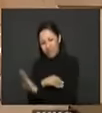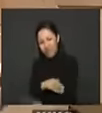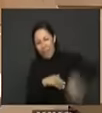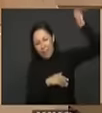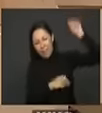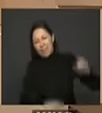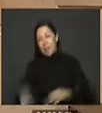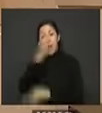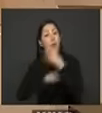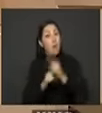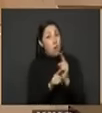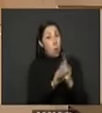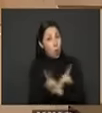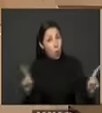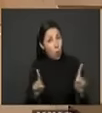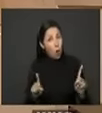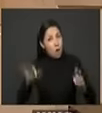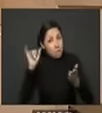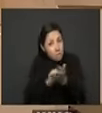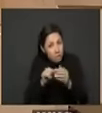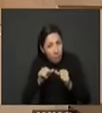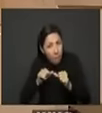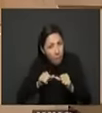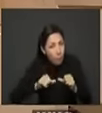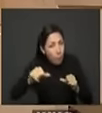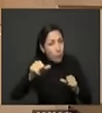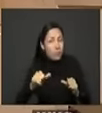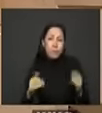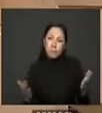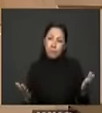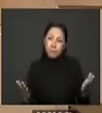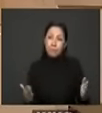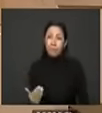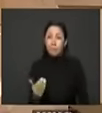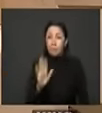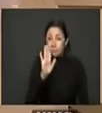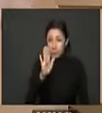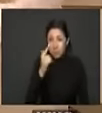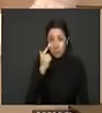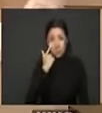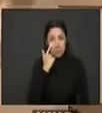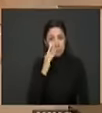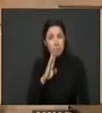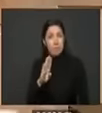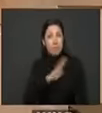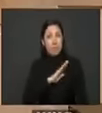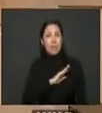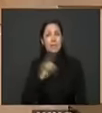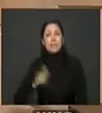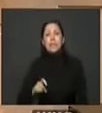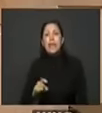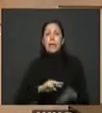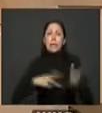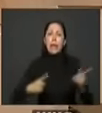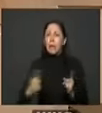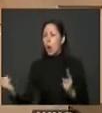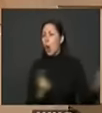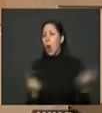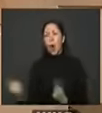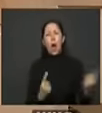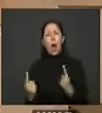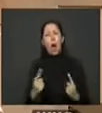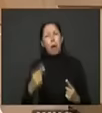elección de no sé qué cosa mire una alcaldía no necesita 100 técnicos una